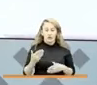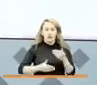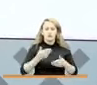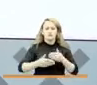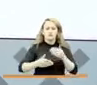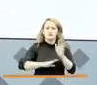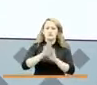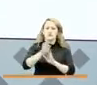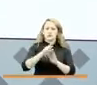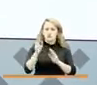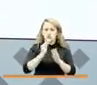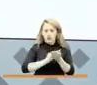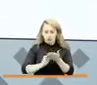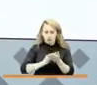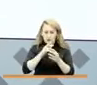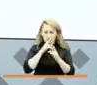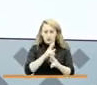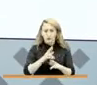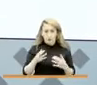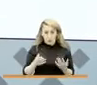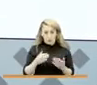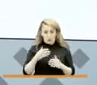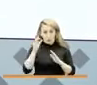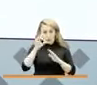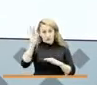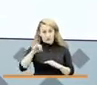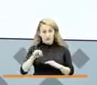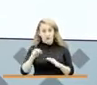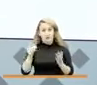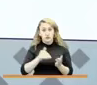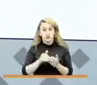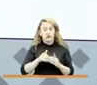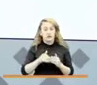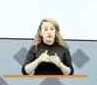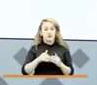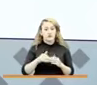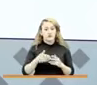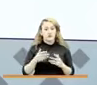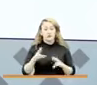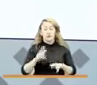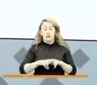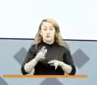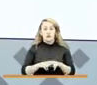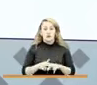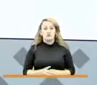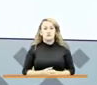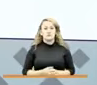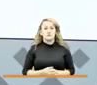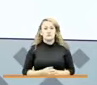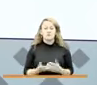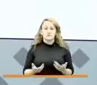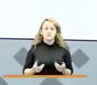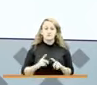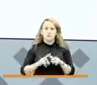soluciones para que estos porcentajes vuelvan a su estado normal. Sin embargo,